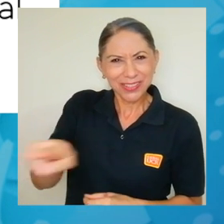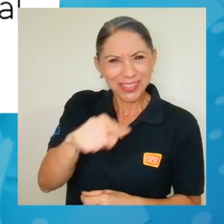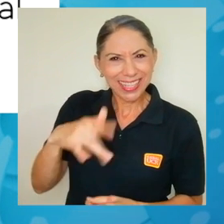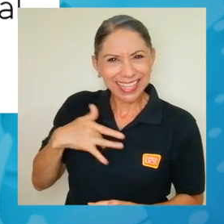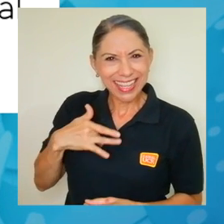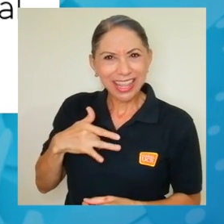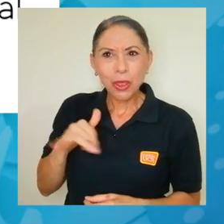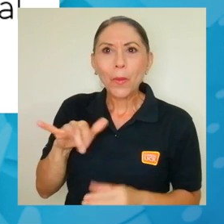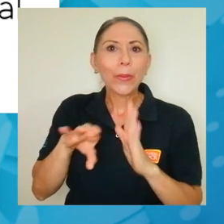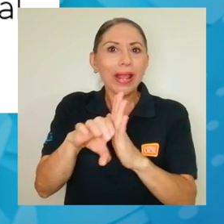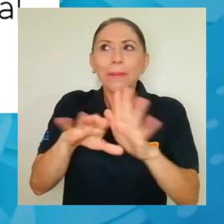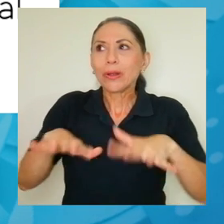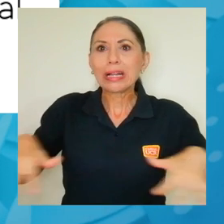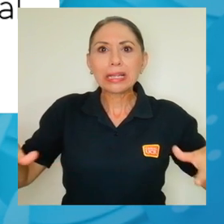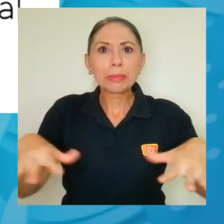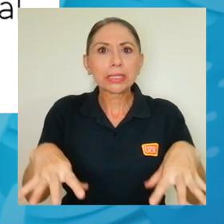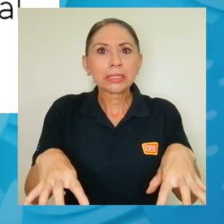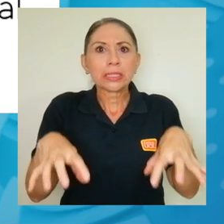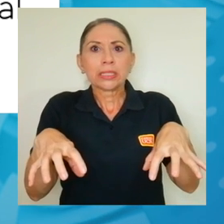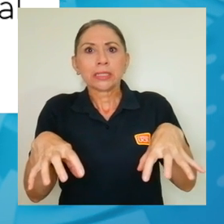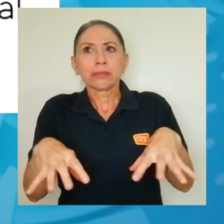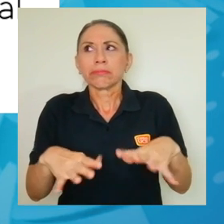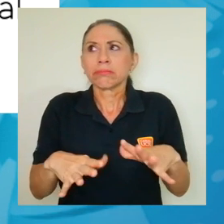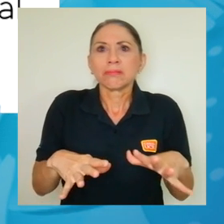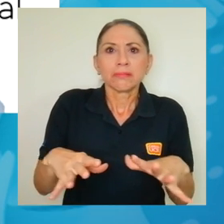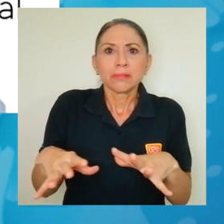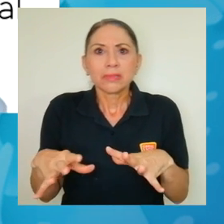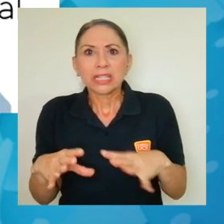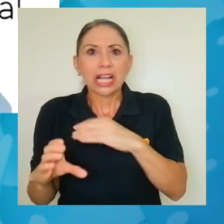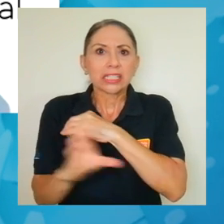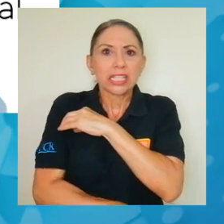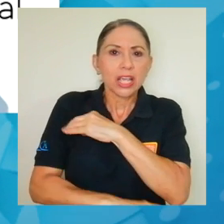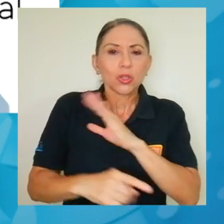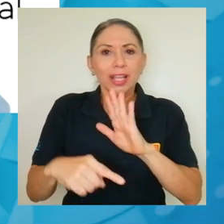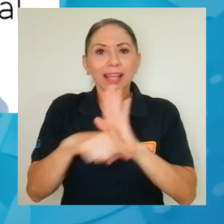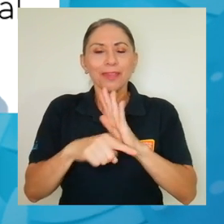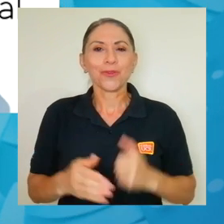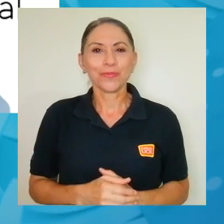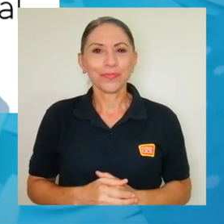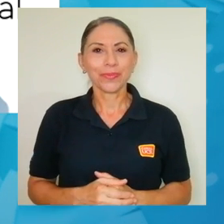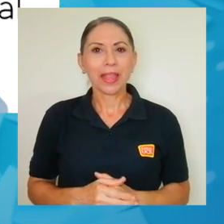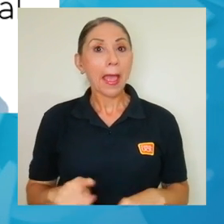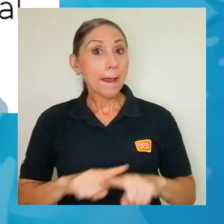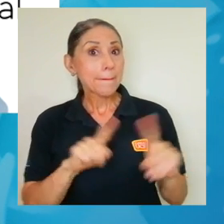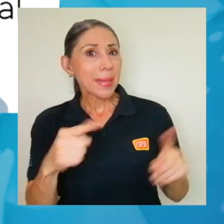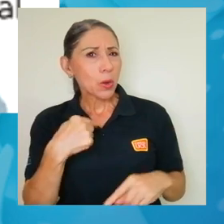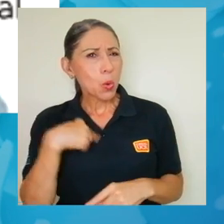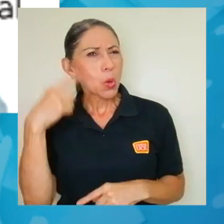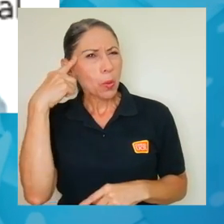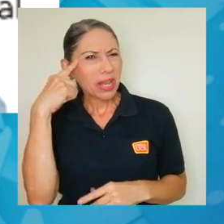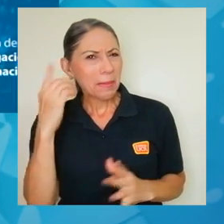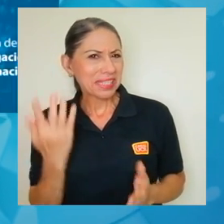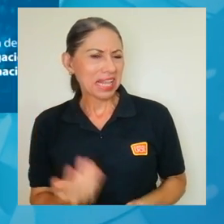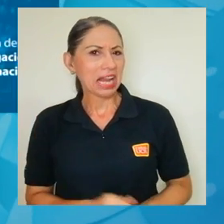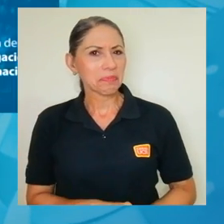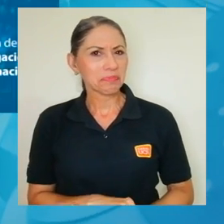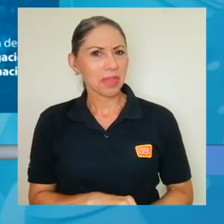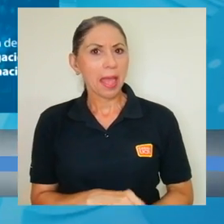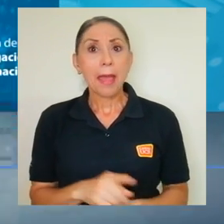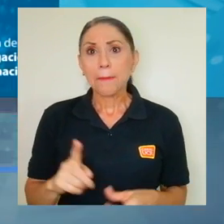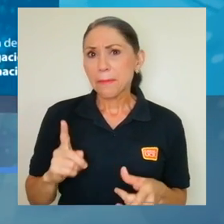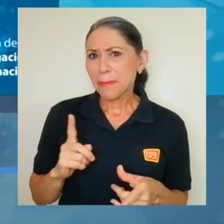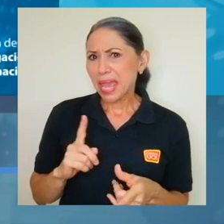el clima es de estrés, de tensión, de castigos y negativo. Profesor, pero uno podría pensar, bueno,